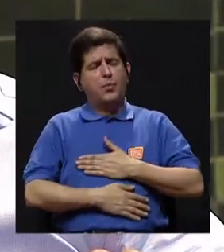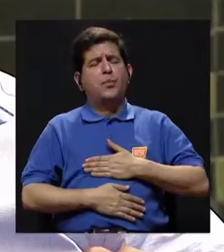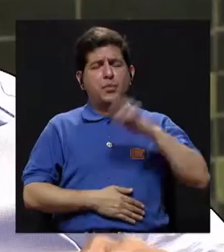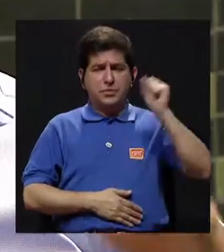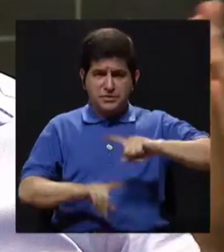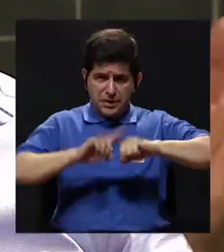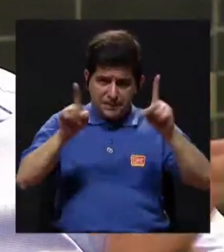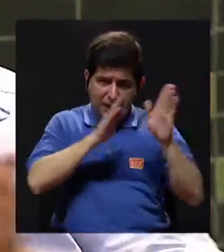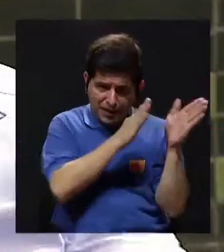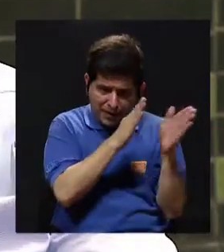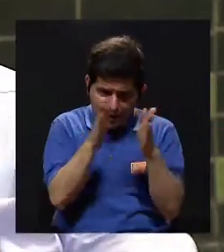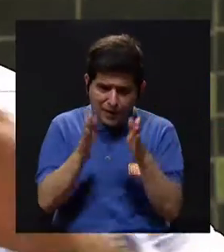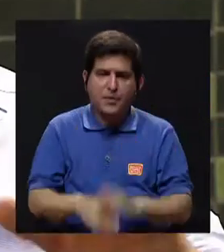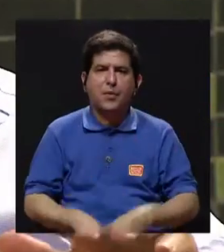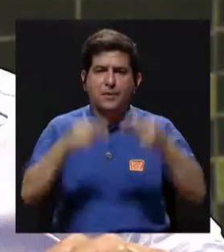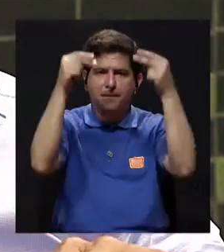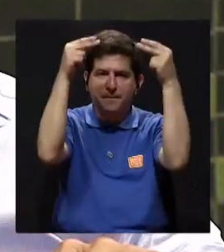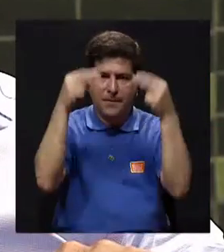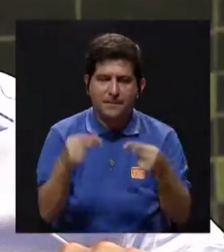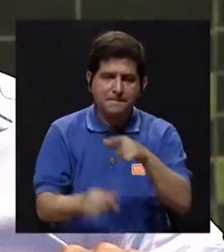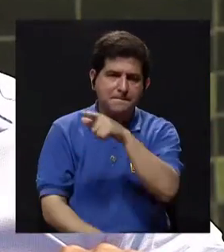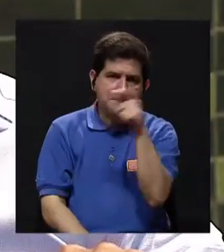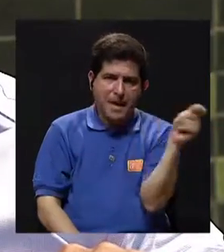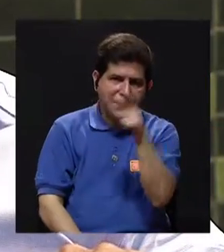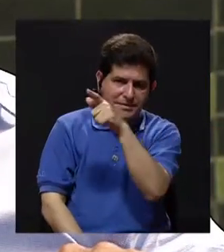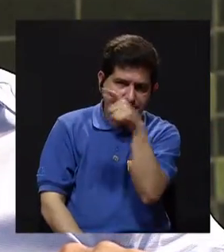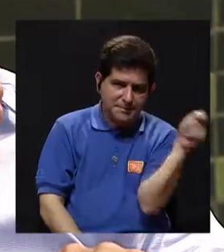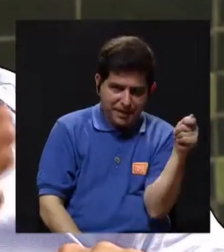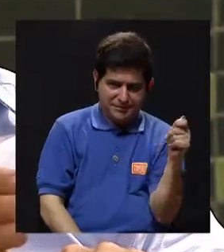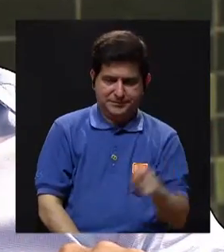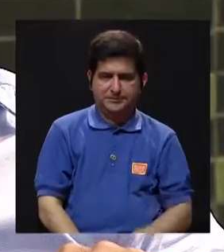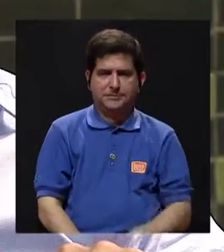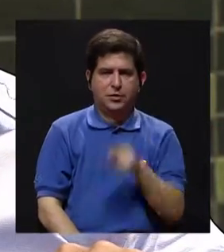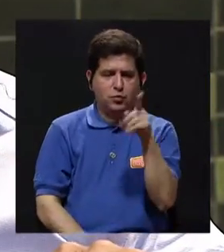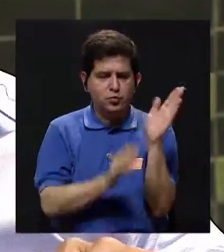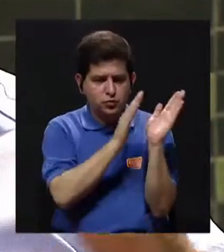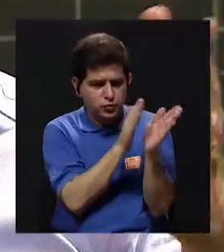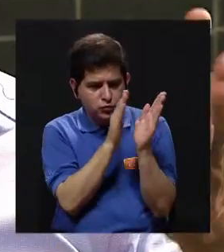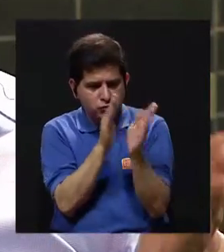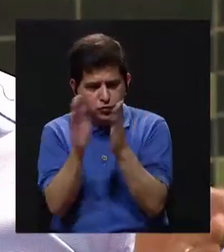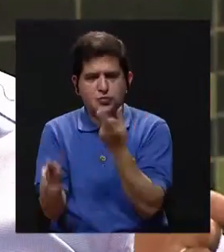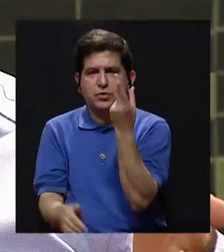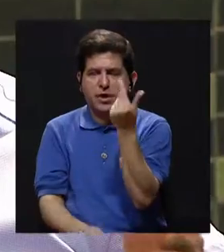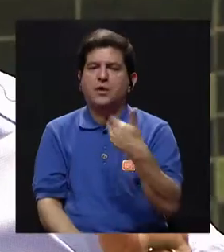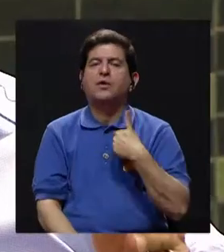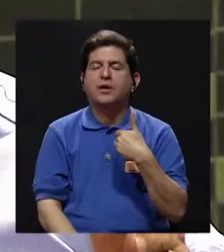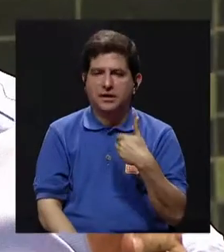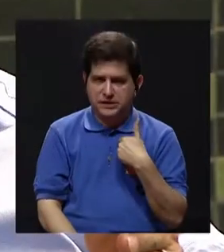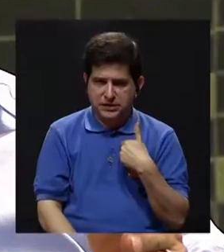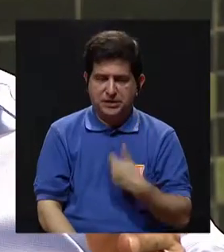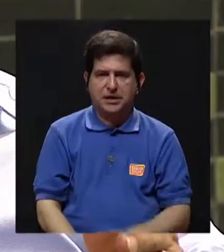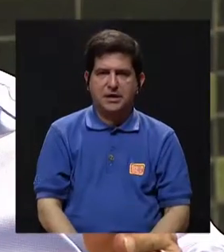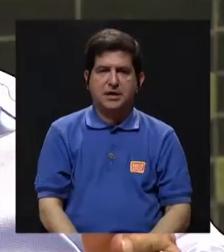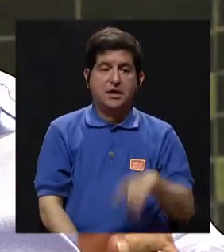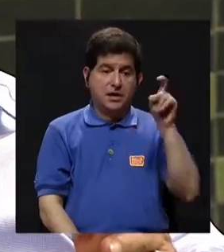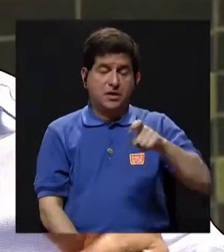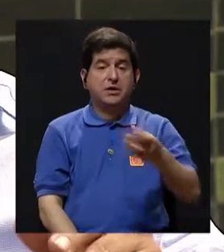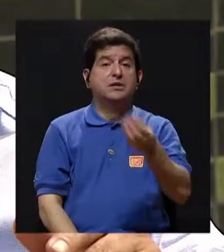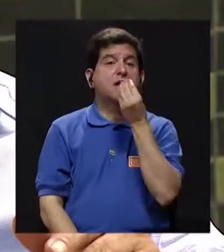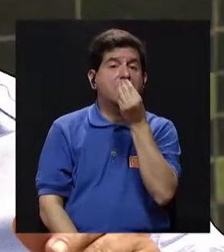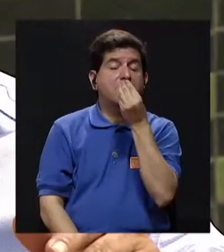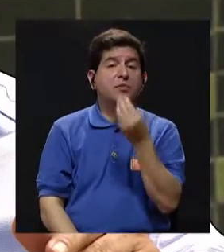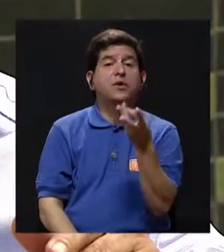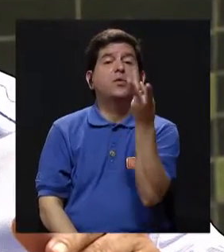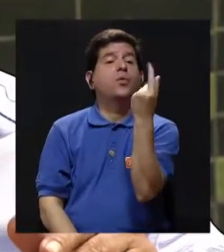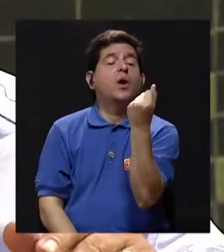mucho, pero planifica un presupuesto cada mes. Cada mes usted se organiza con la platita que recibe, cuánto va ocupar para